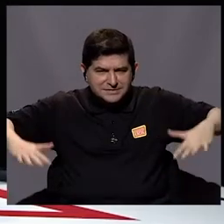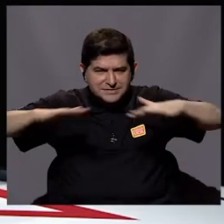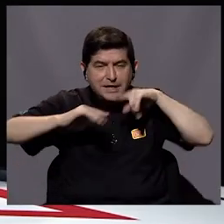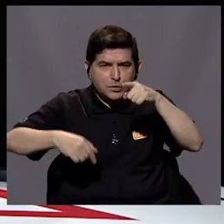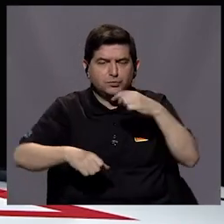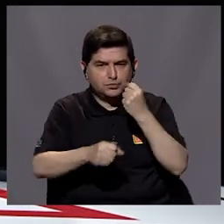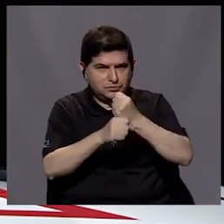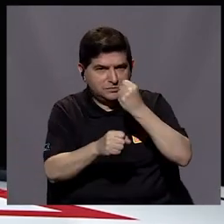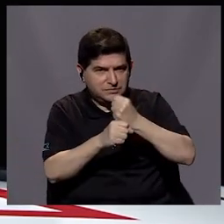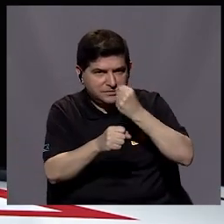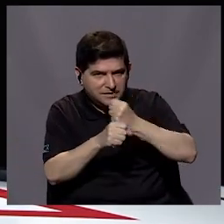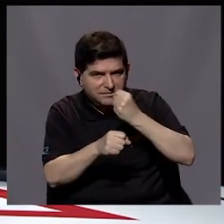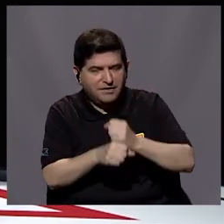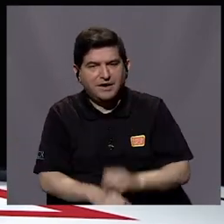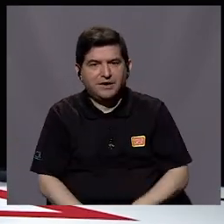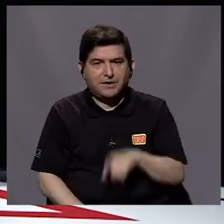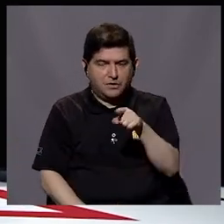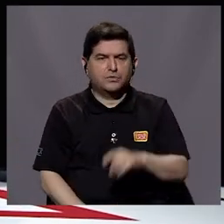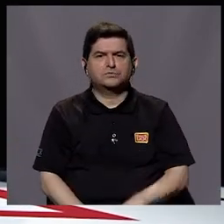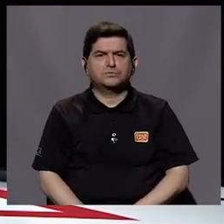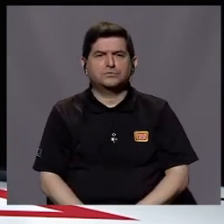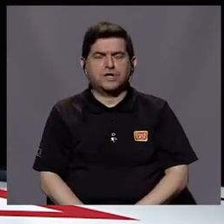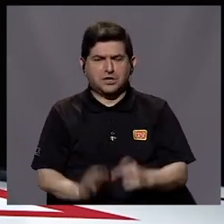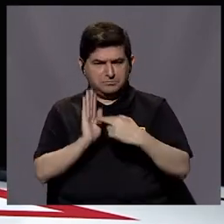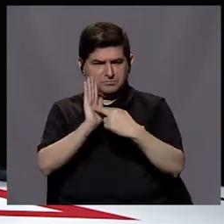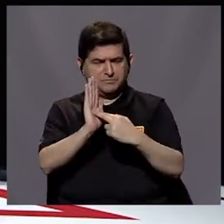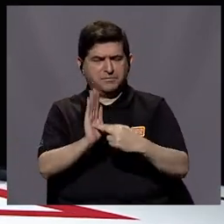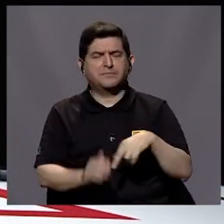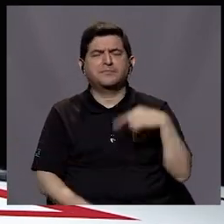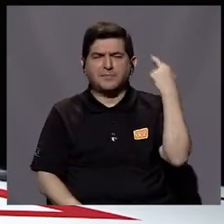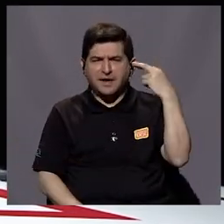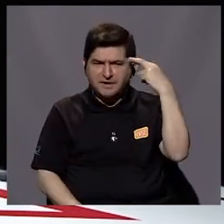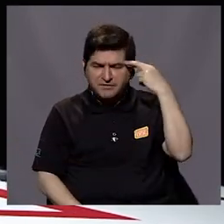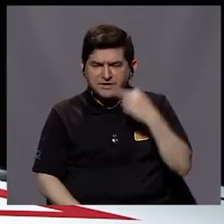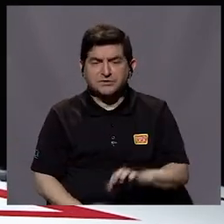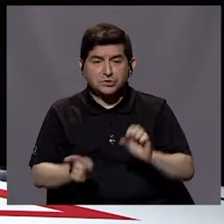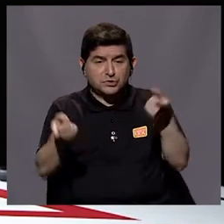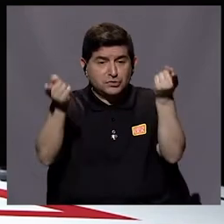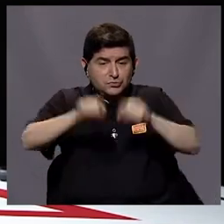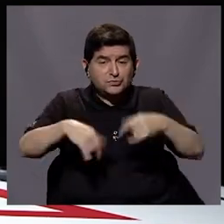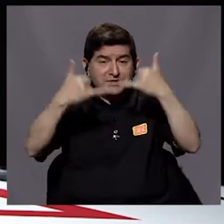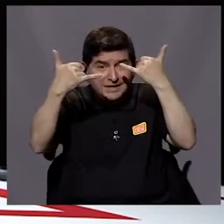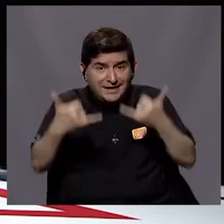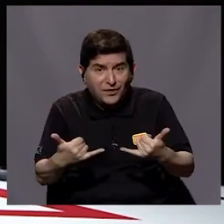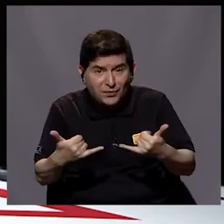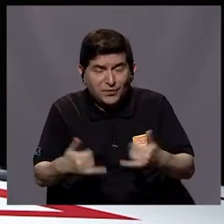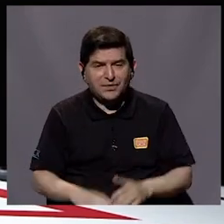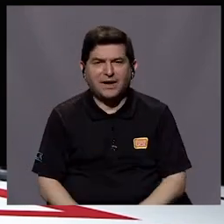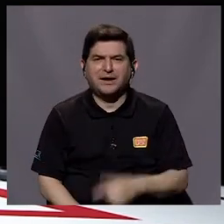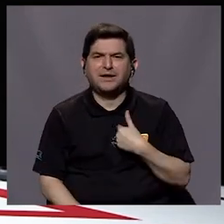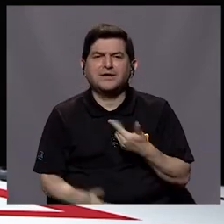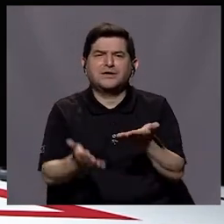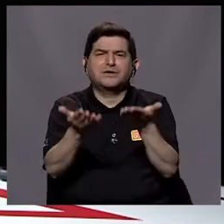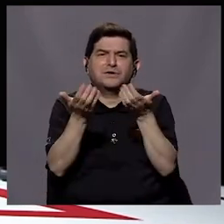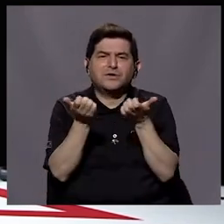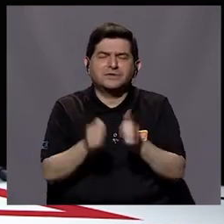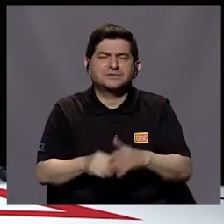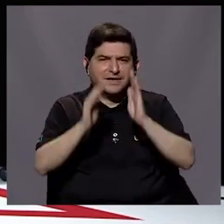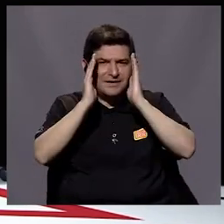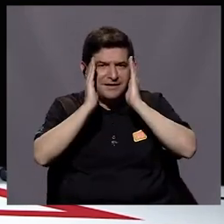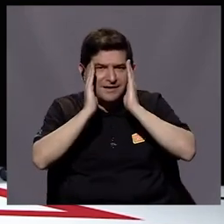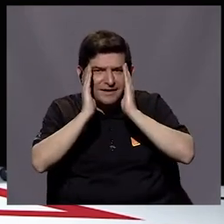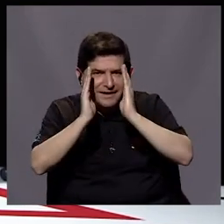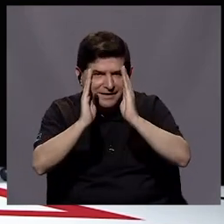ámbito en el que usted se desenvuelve, usted es una voz autorizada para darnos una reflexión profunda sobre lo que está pasando. Yo quisiera un